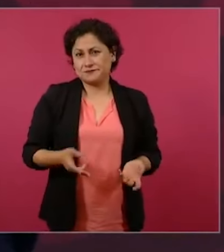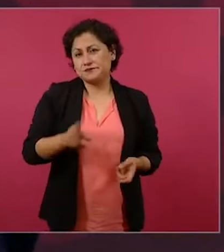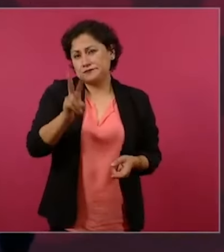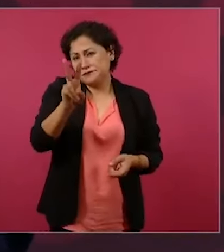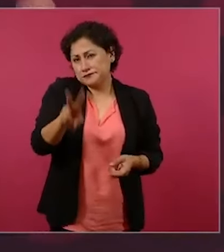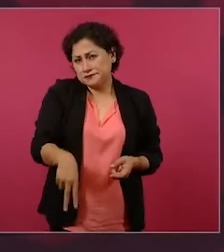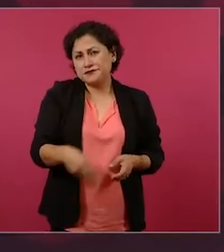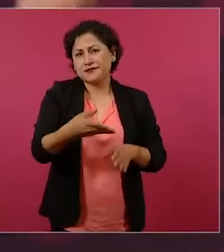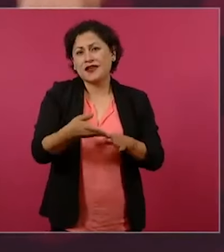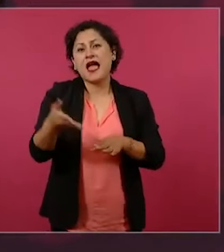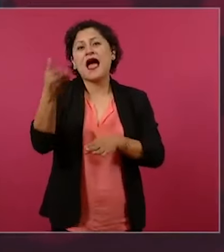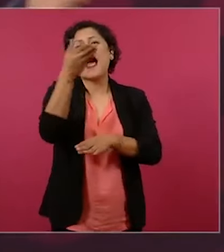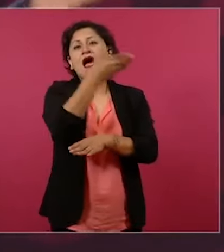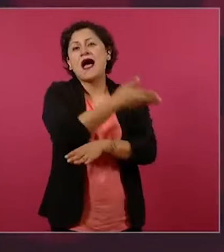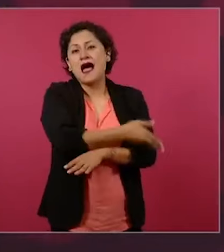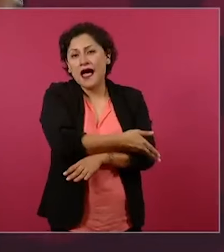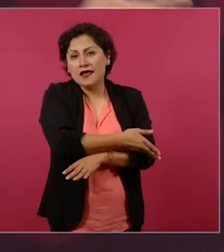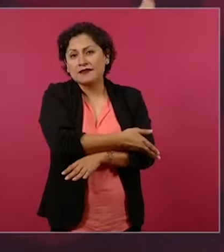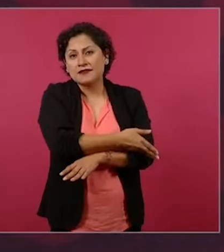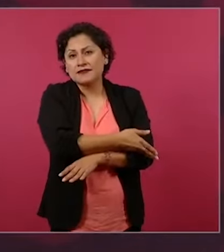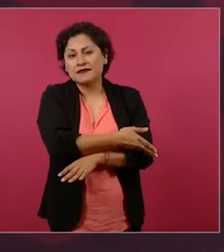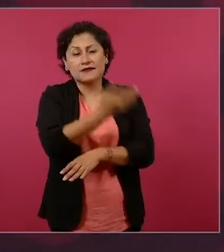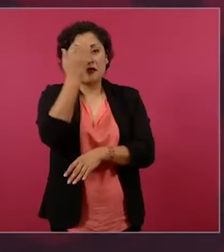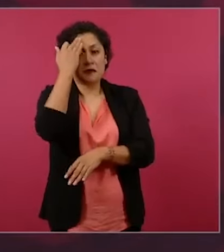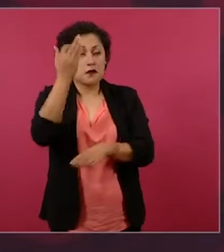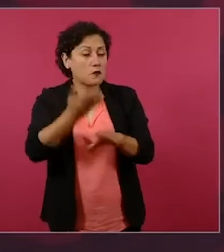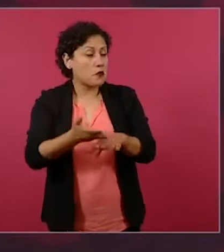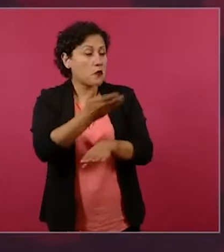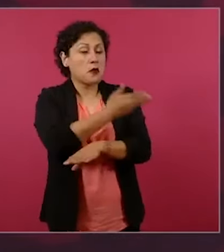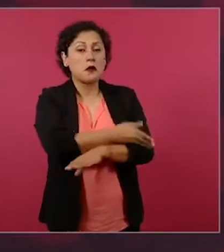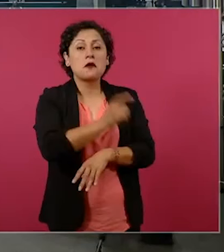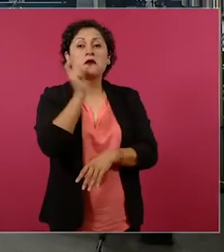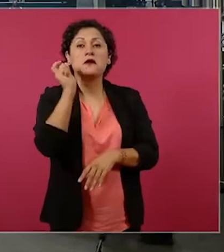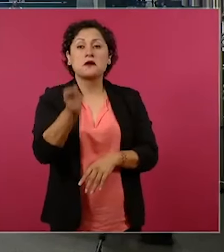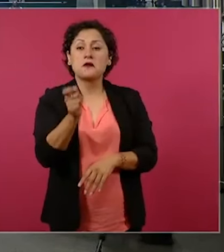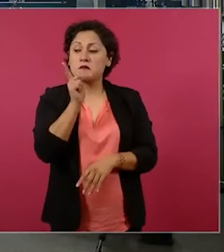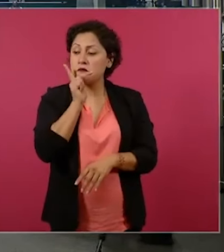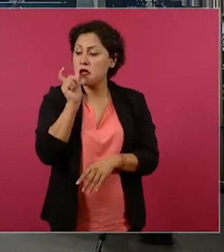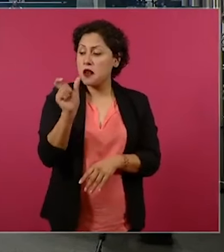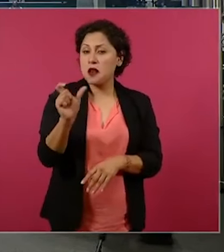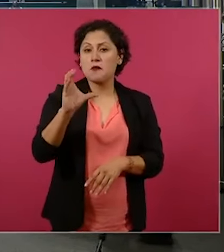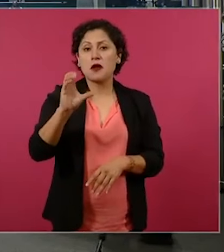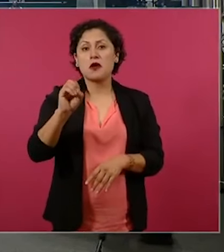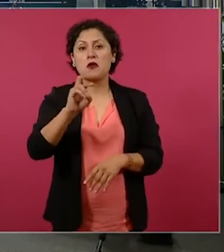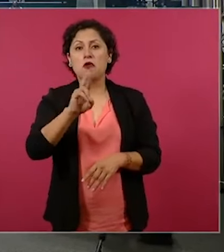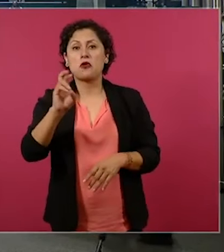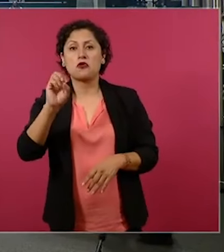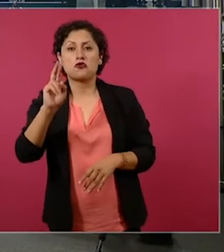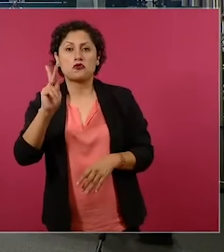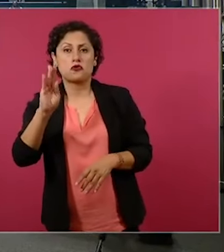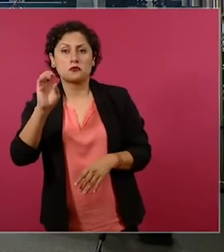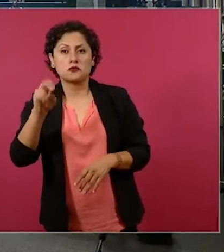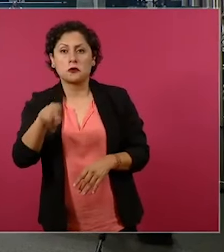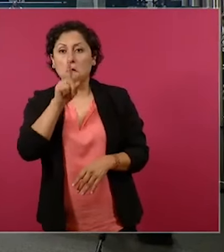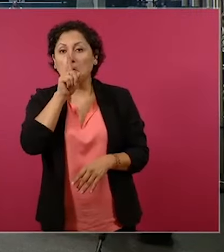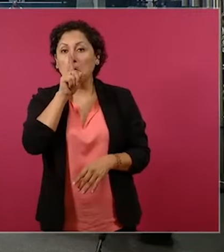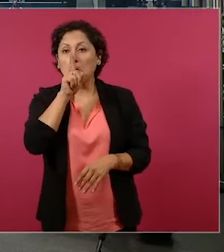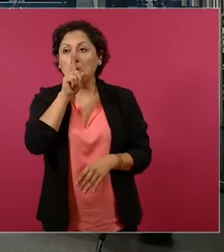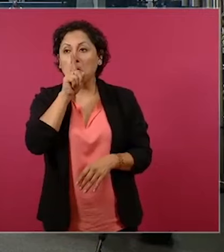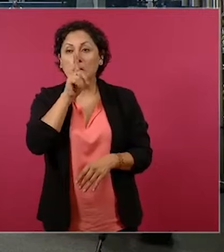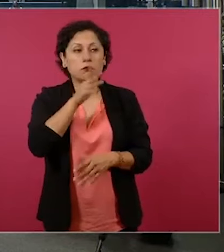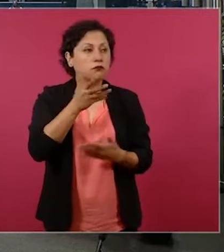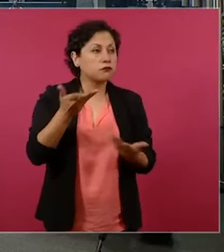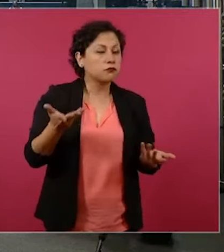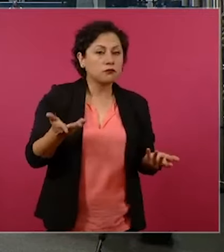la palabra, el término corrupción, ni en los medios, ni